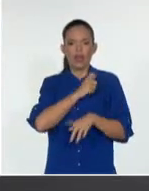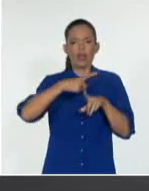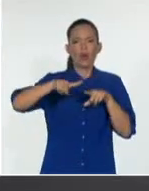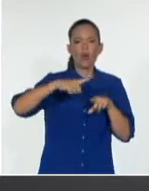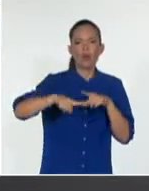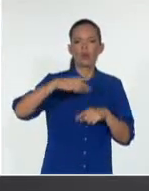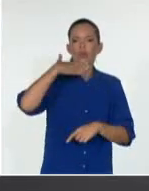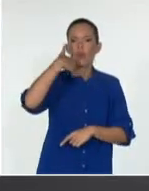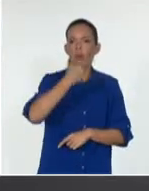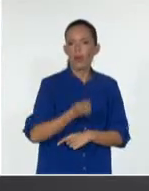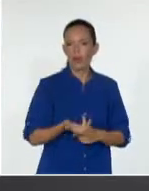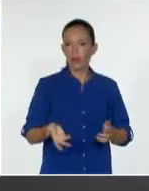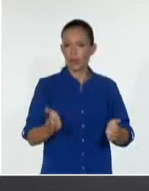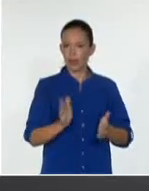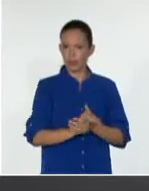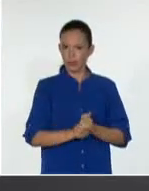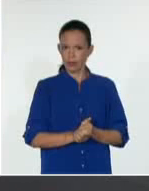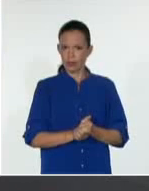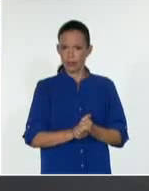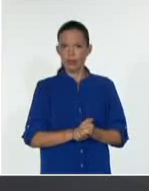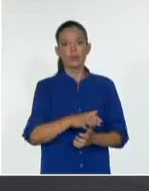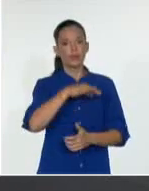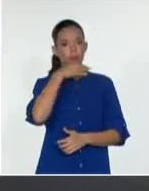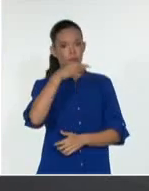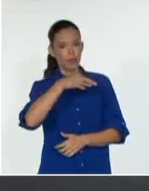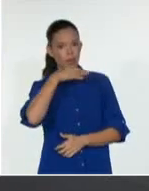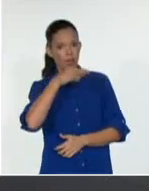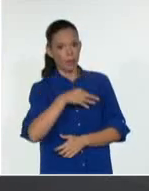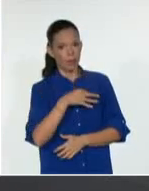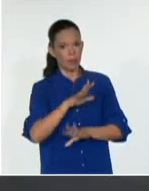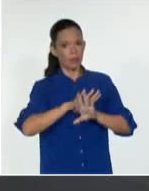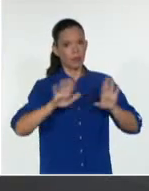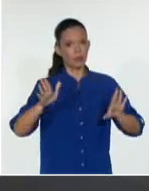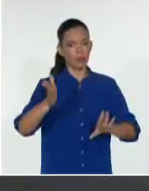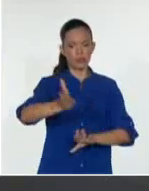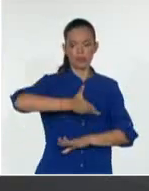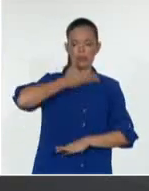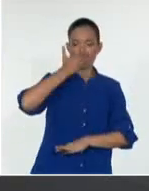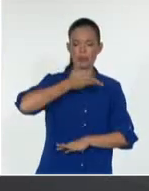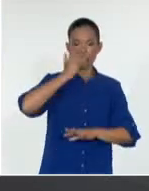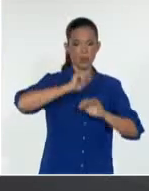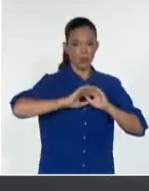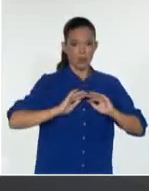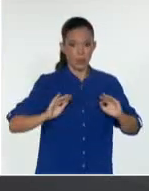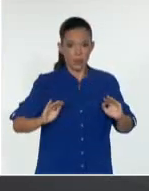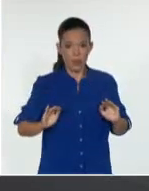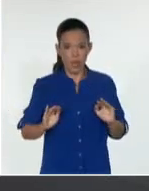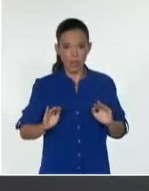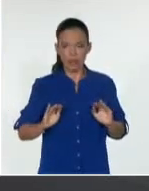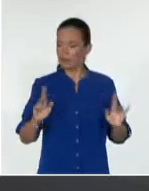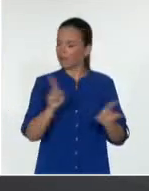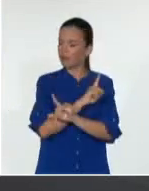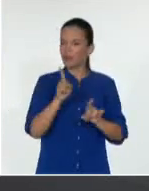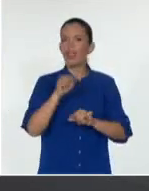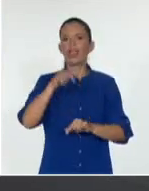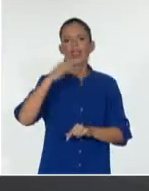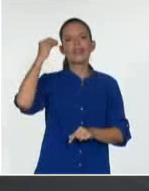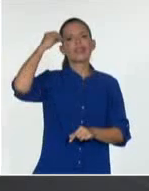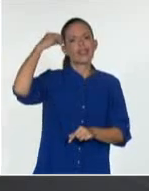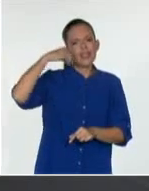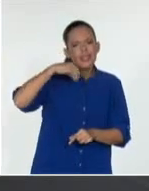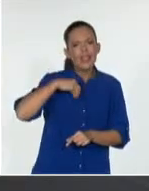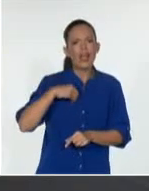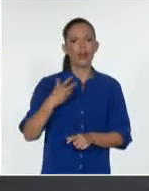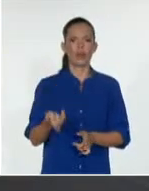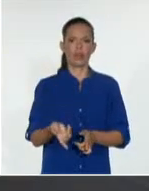Pero la lírica petrista, que no es palabrería, sino demostración de una cultura envidiable y un vasto conocimiento, imprescindible para